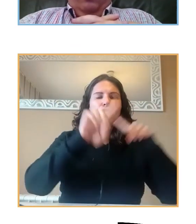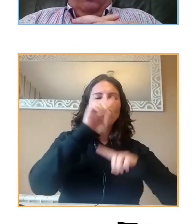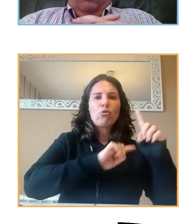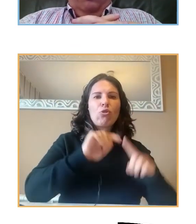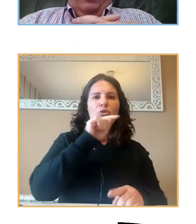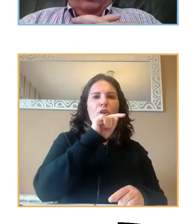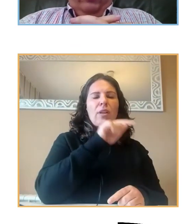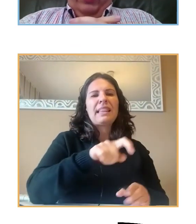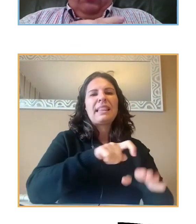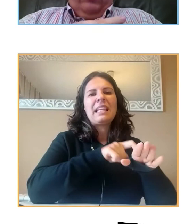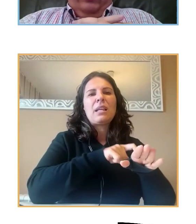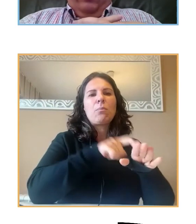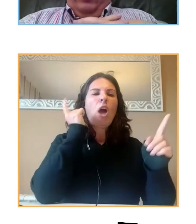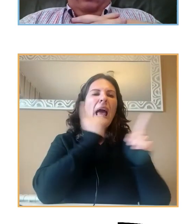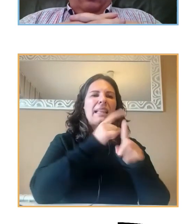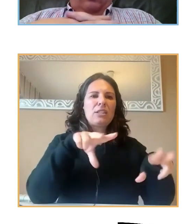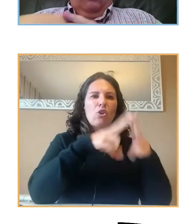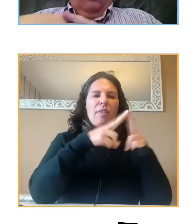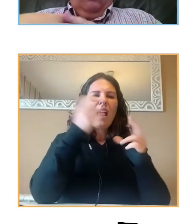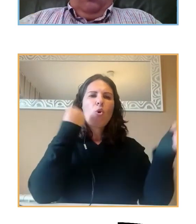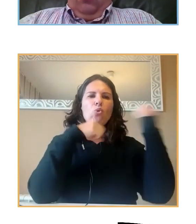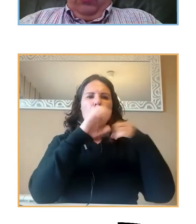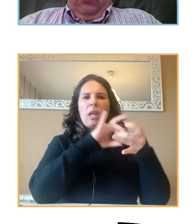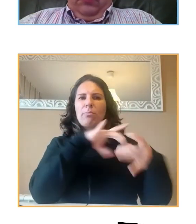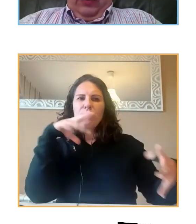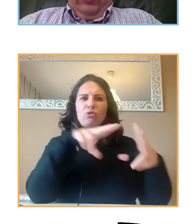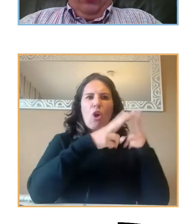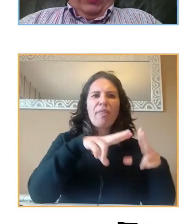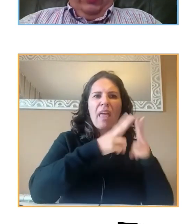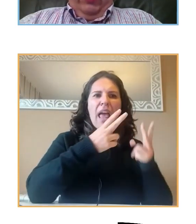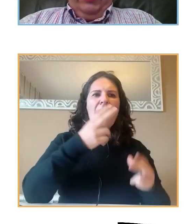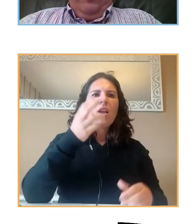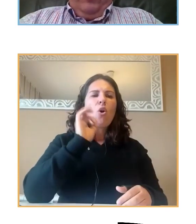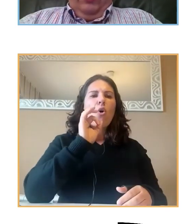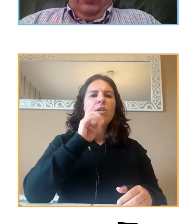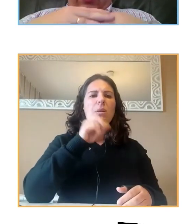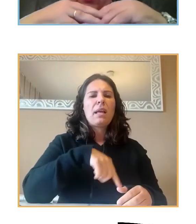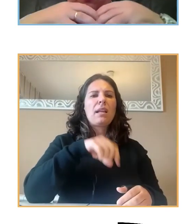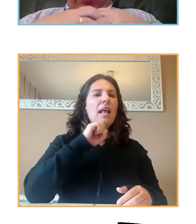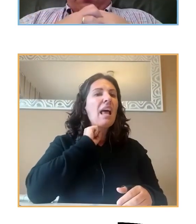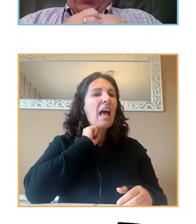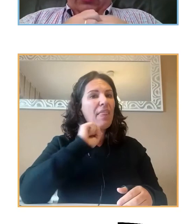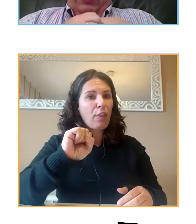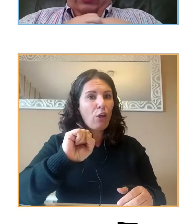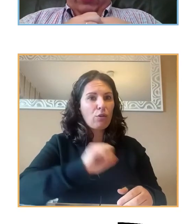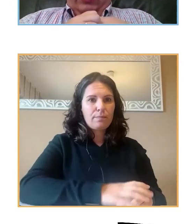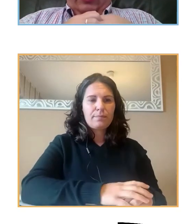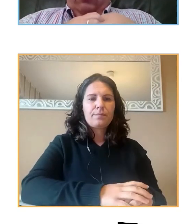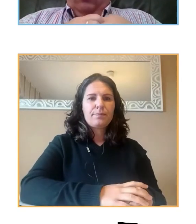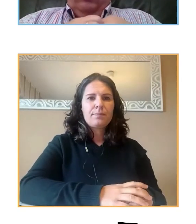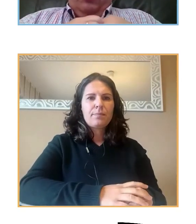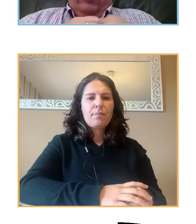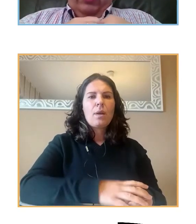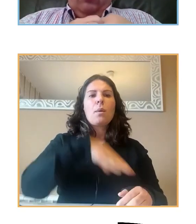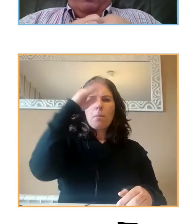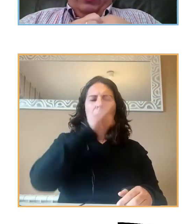tipo antisocial, conducta antisocial, o de algún tipo de adicciones. Los padres perciben las diferencias tanto